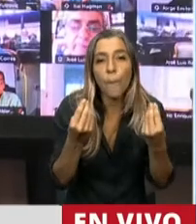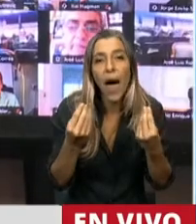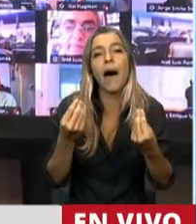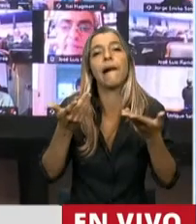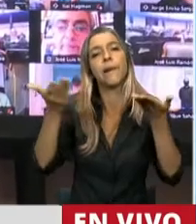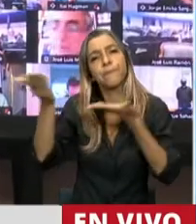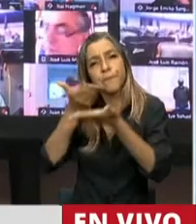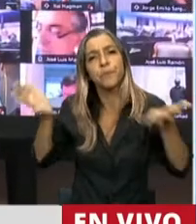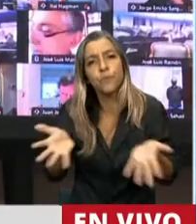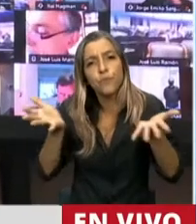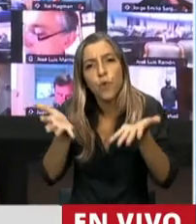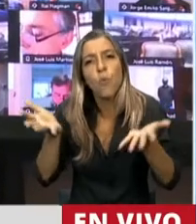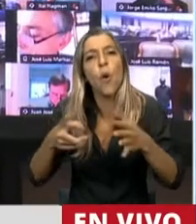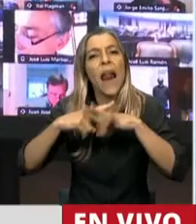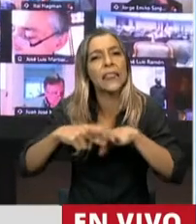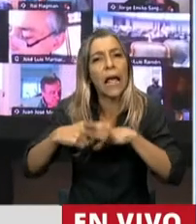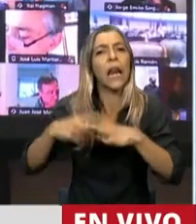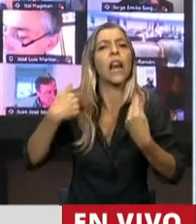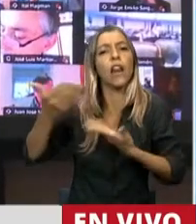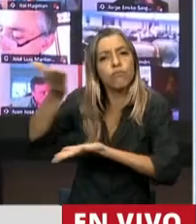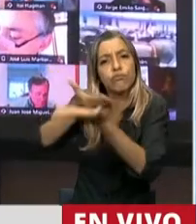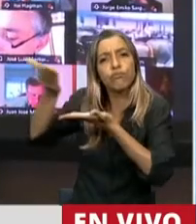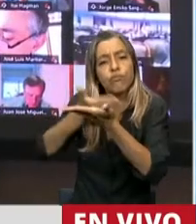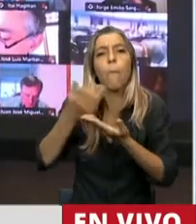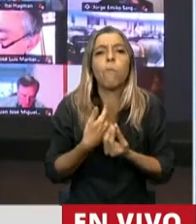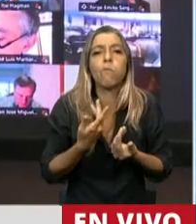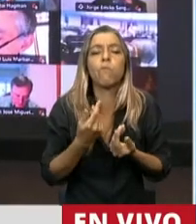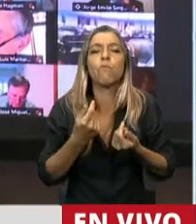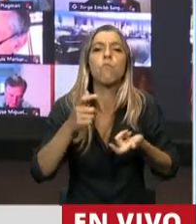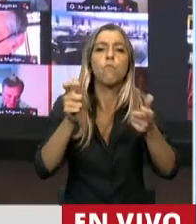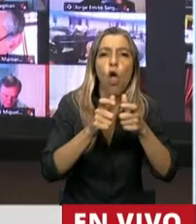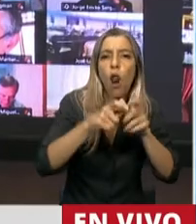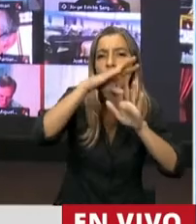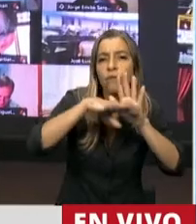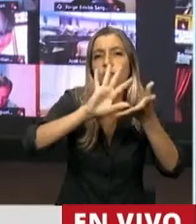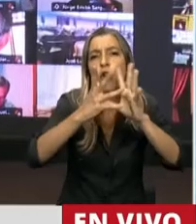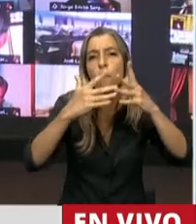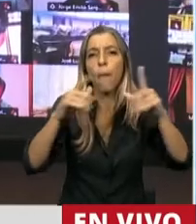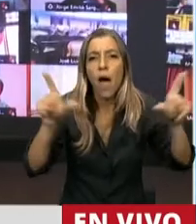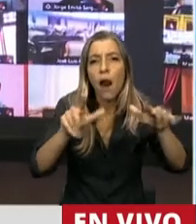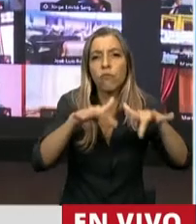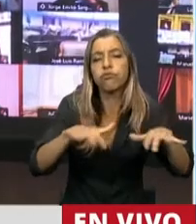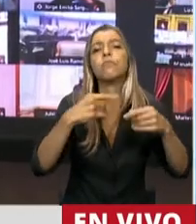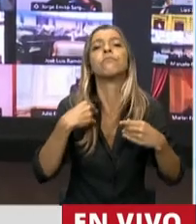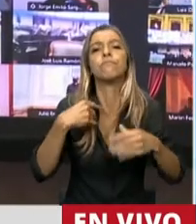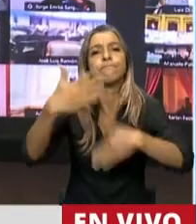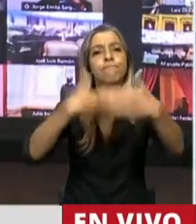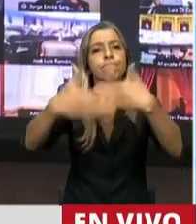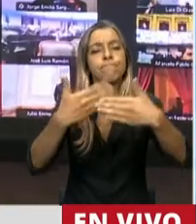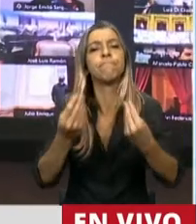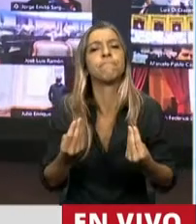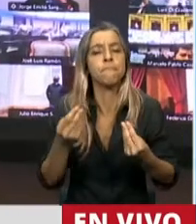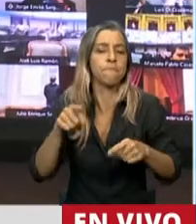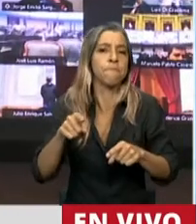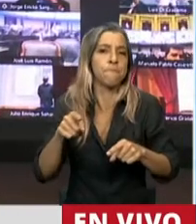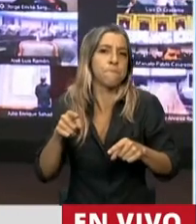entre las partes a través de la realización conjunta de programas y de proyectos de desarrollo en sus respectivos sectores